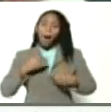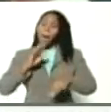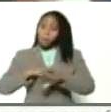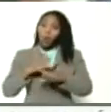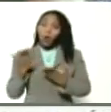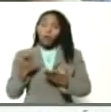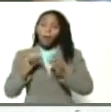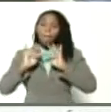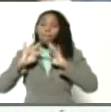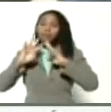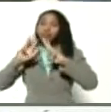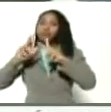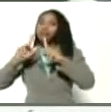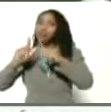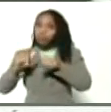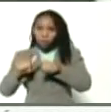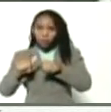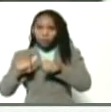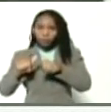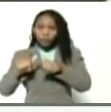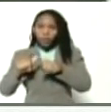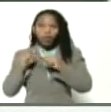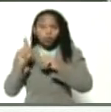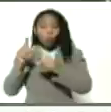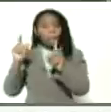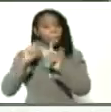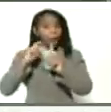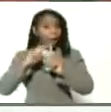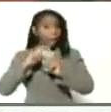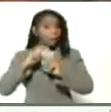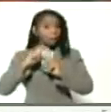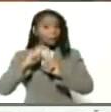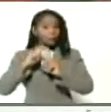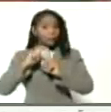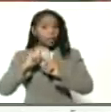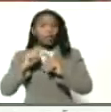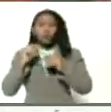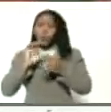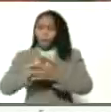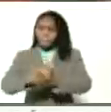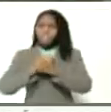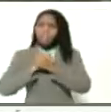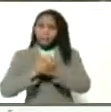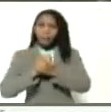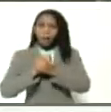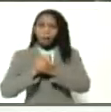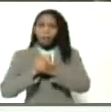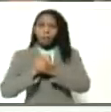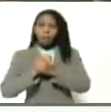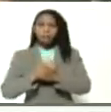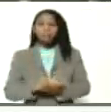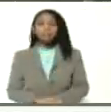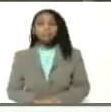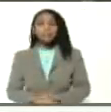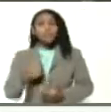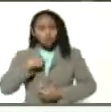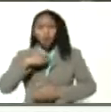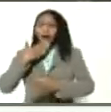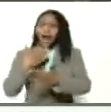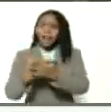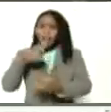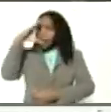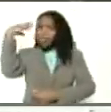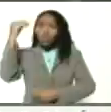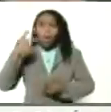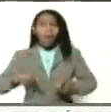contado con su palabra, su amistad. Y le doy gracias a Dios